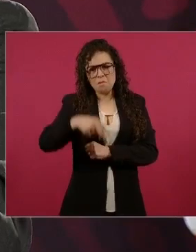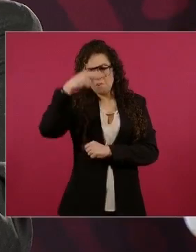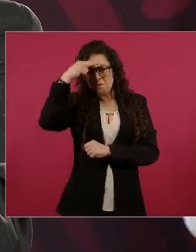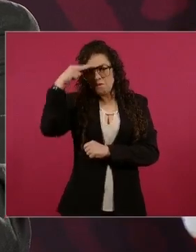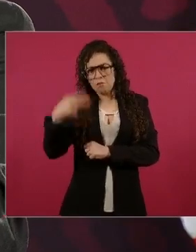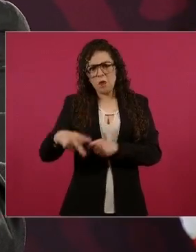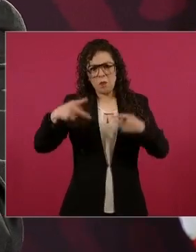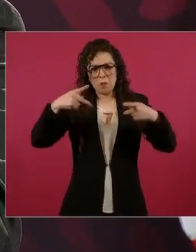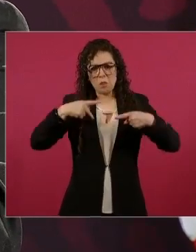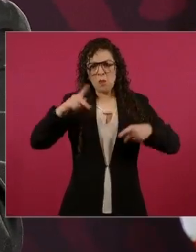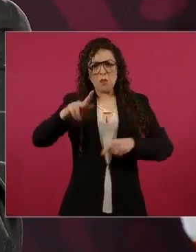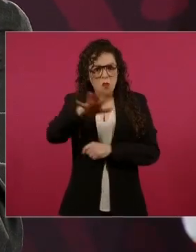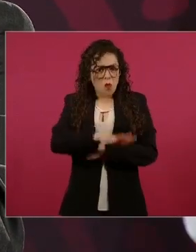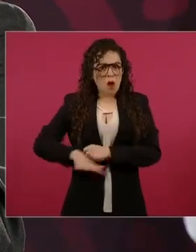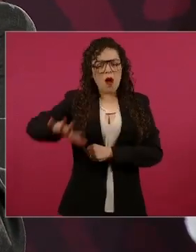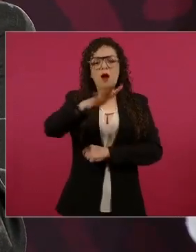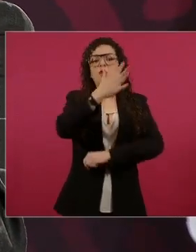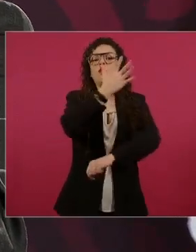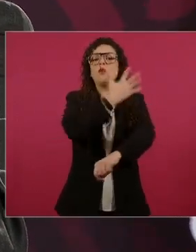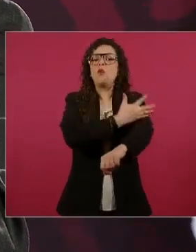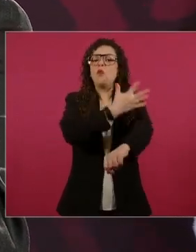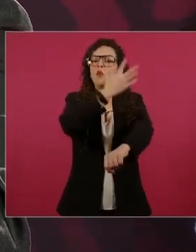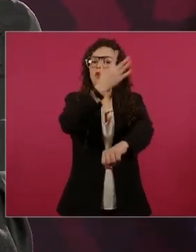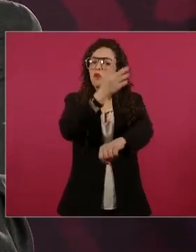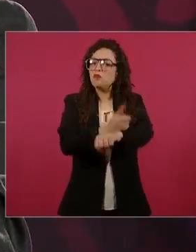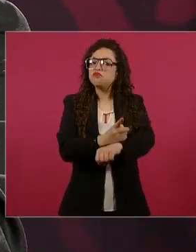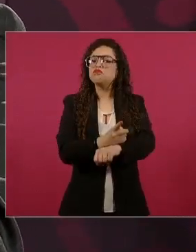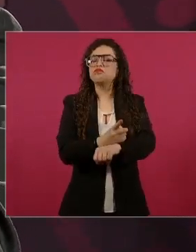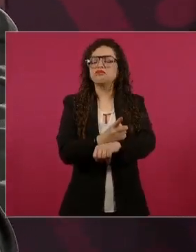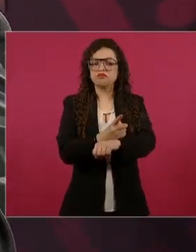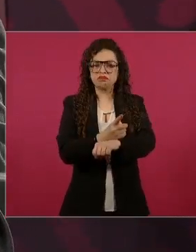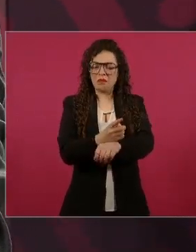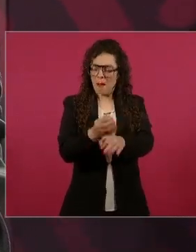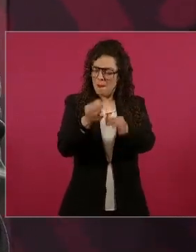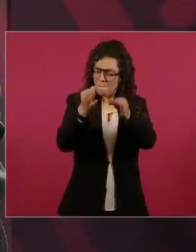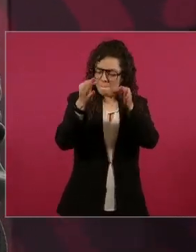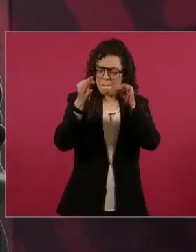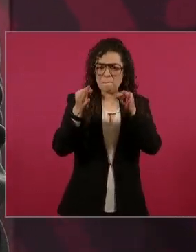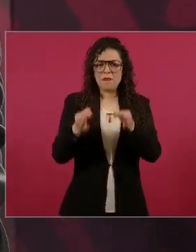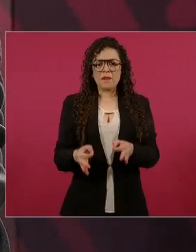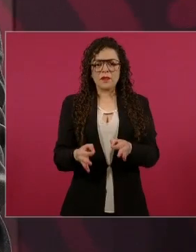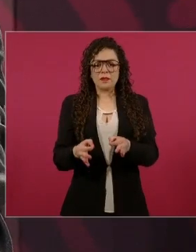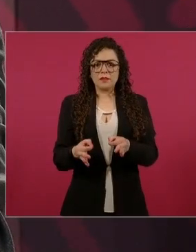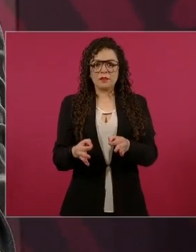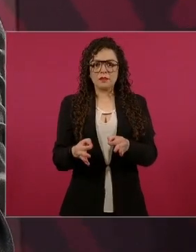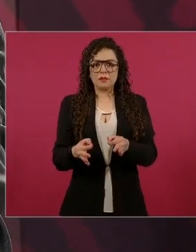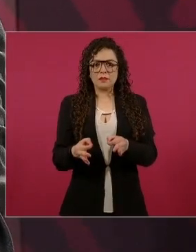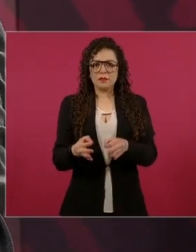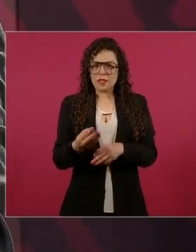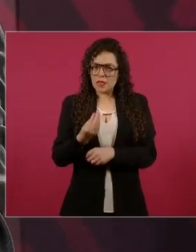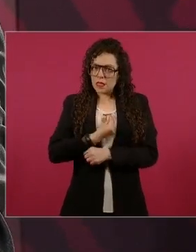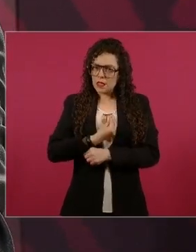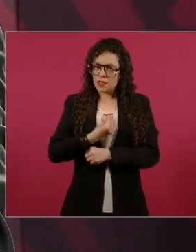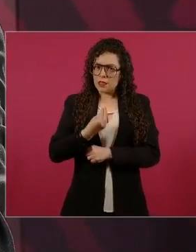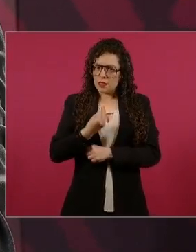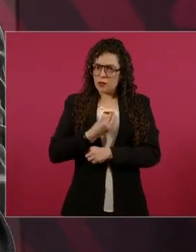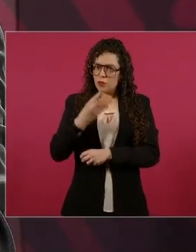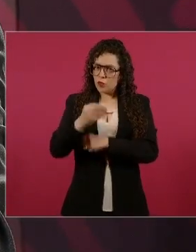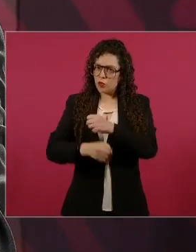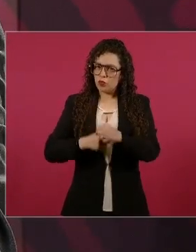que predominó durante mucho tiempo esa idea